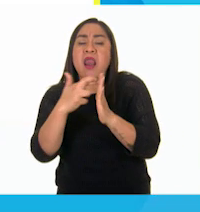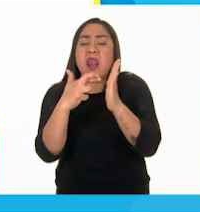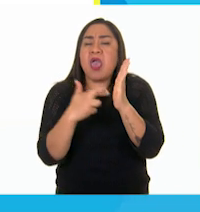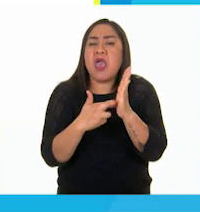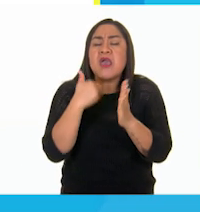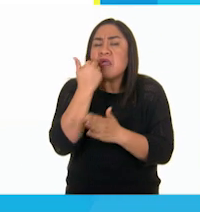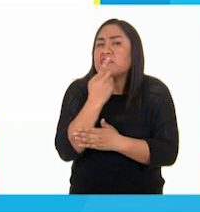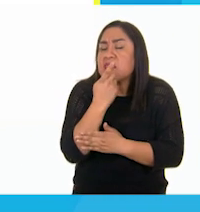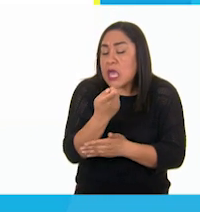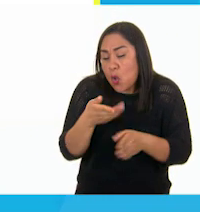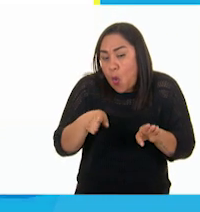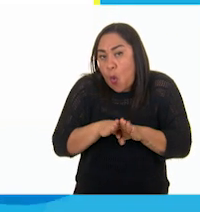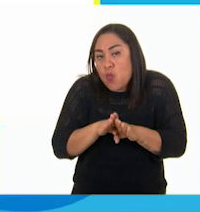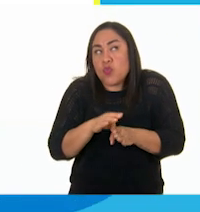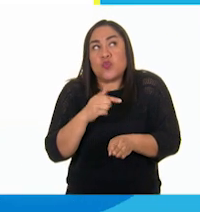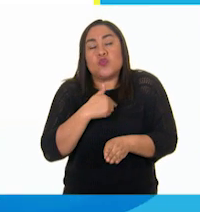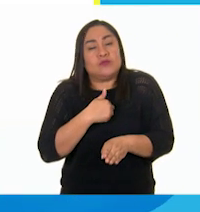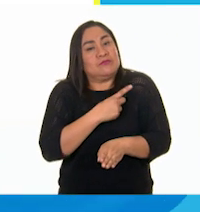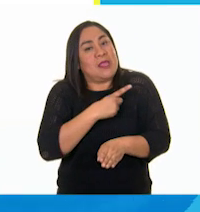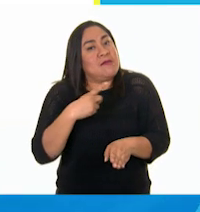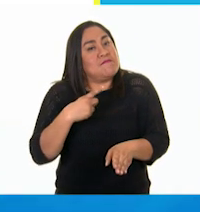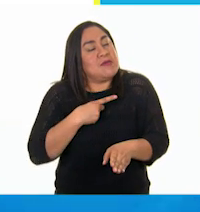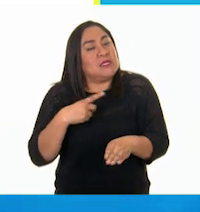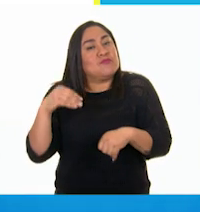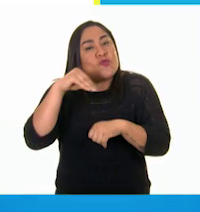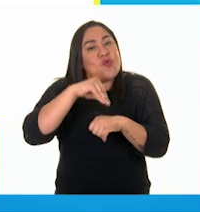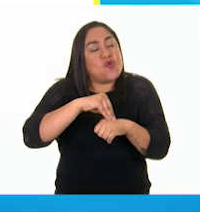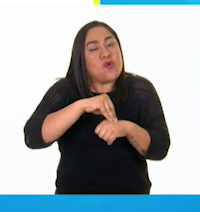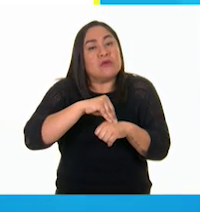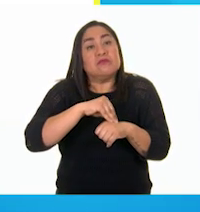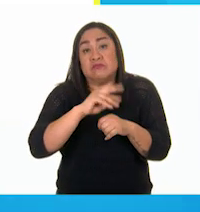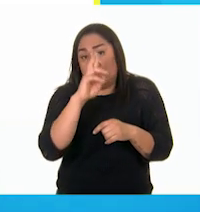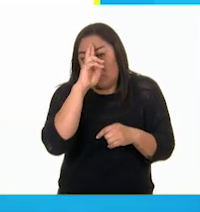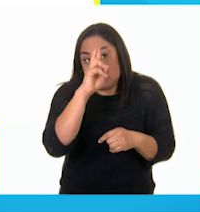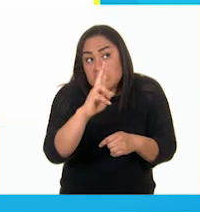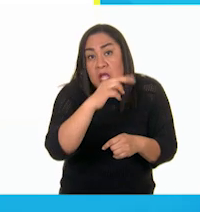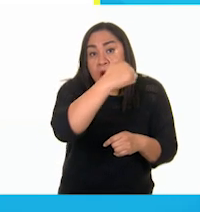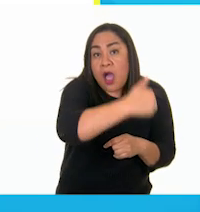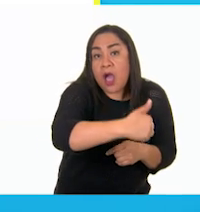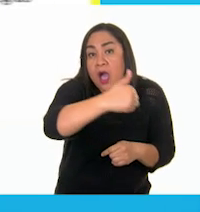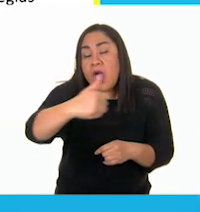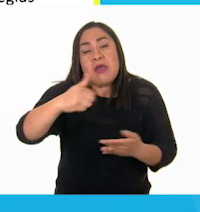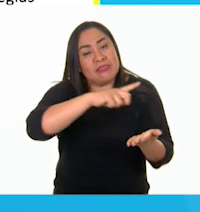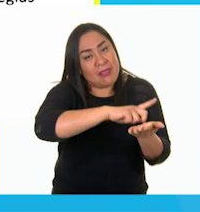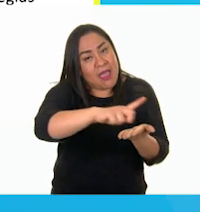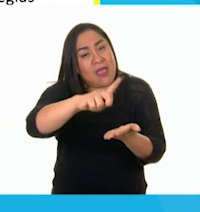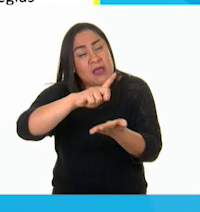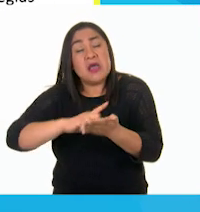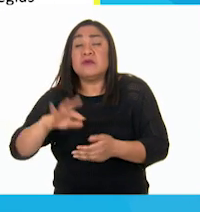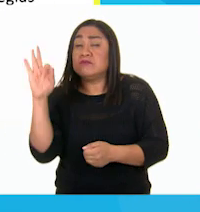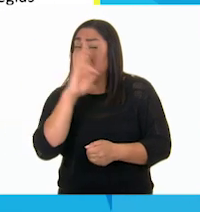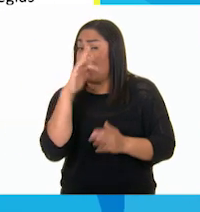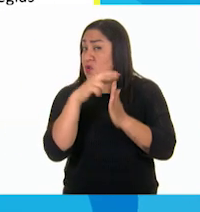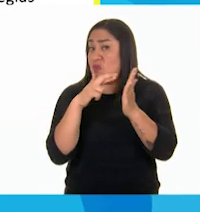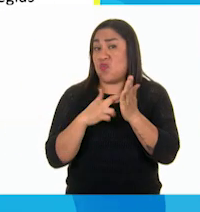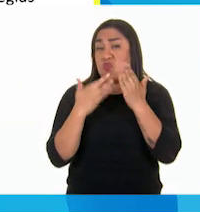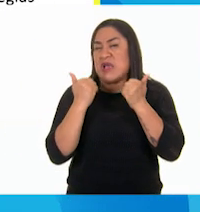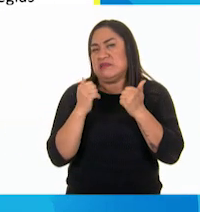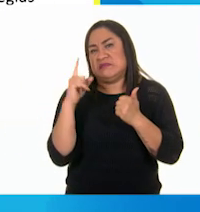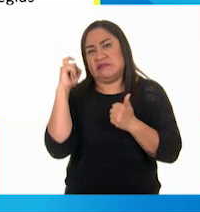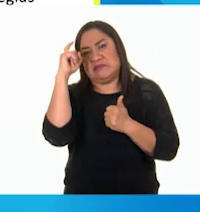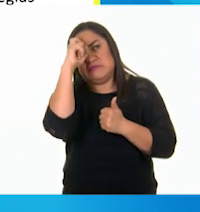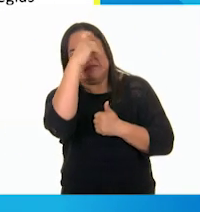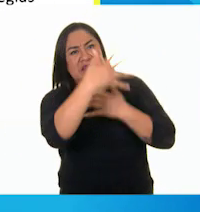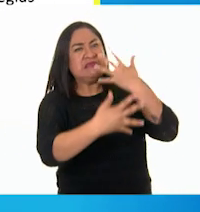indican la forma en que debemos comportarnos para respetar los derechos de todos los demás. Sin las reglas sería imposible convivir.